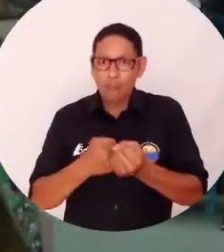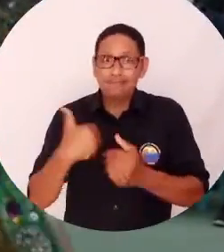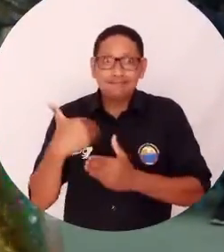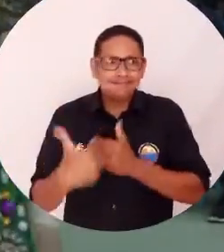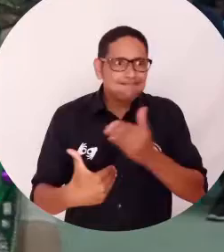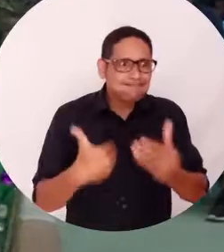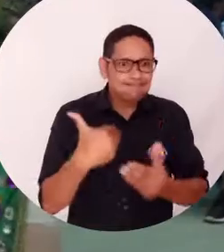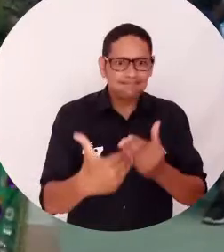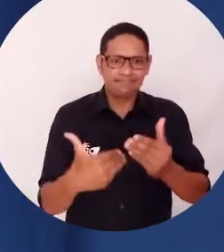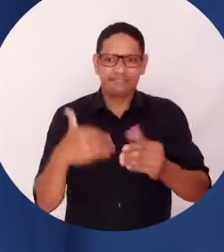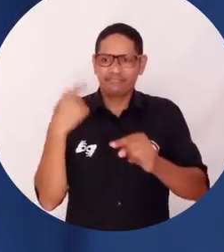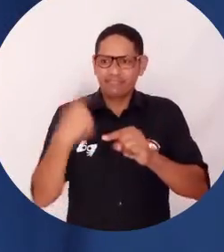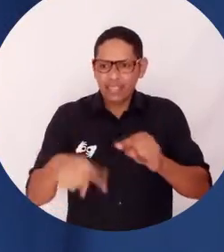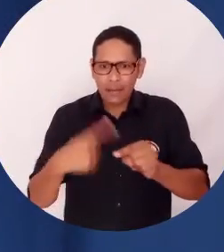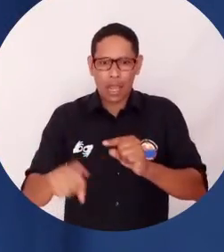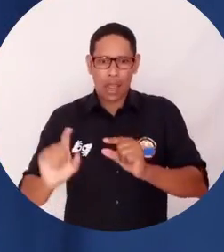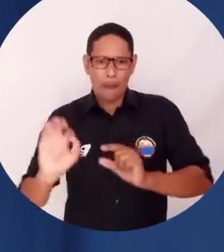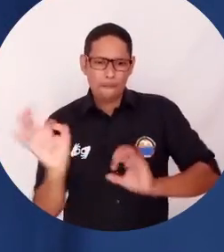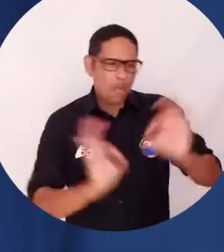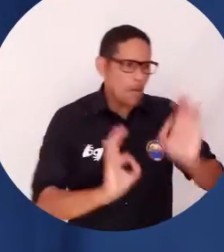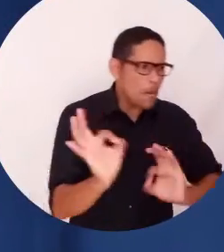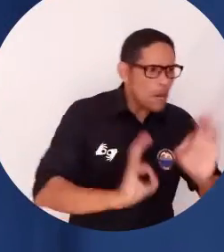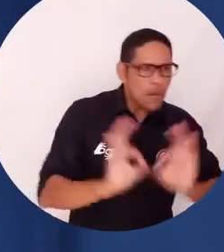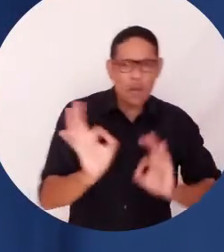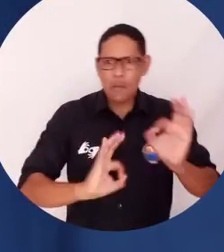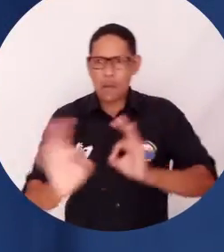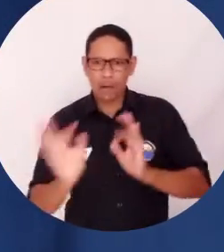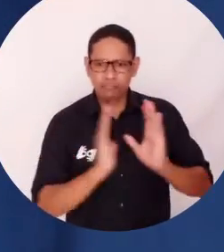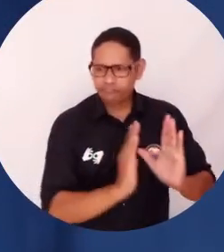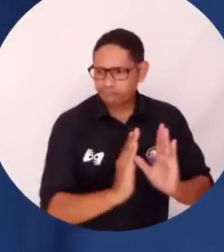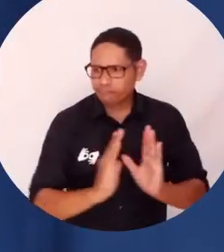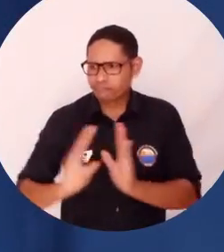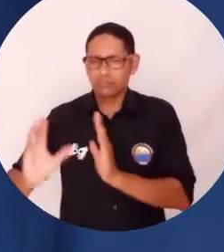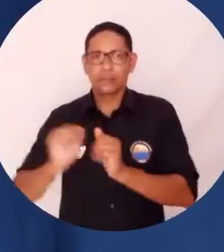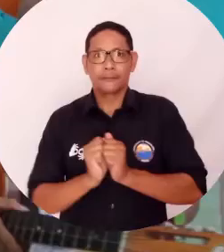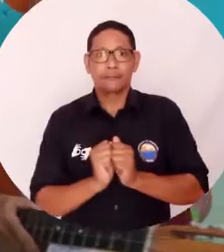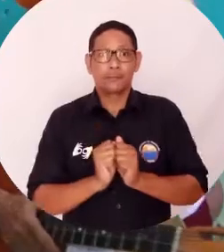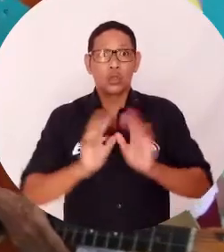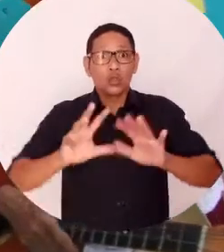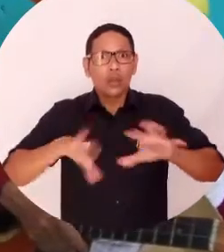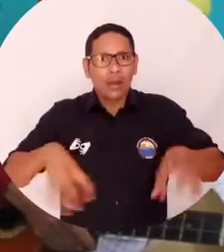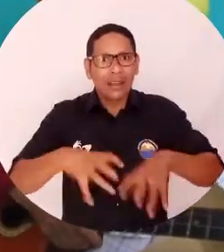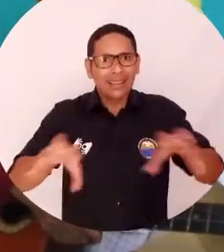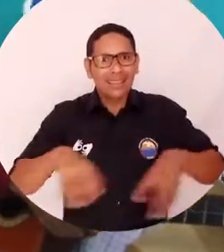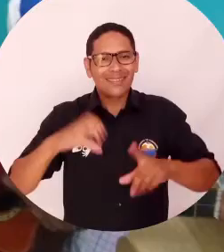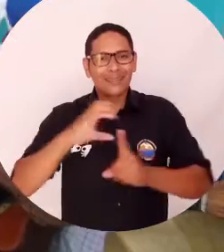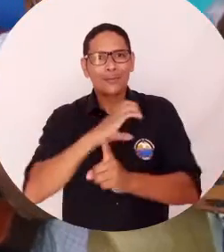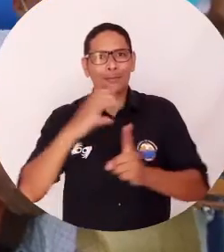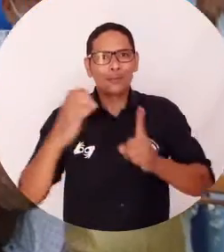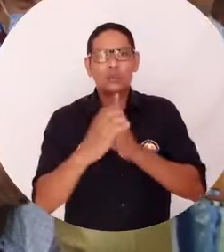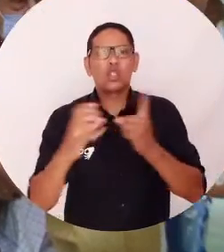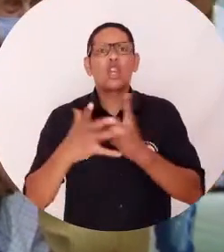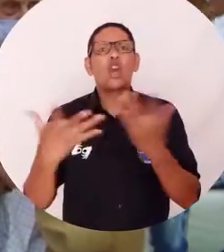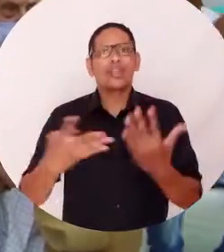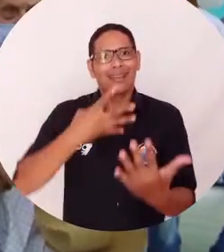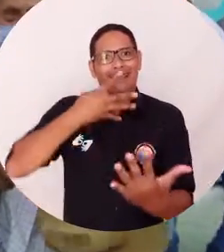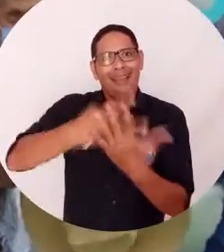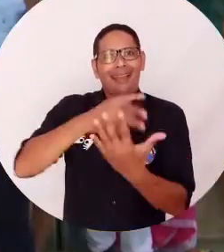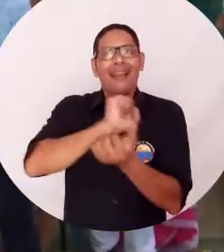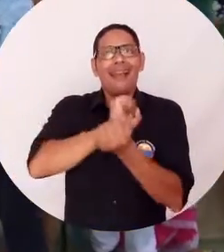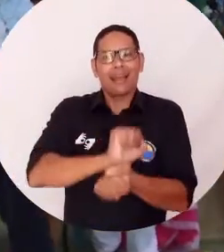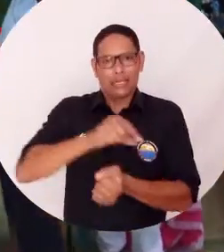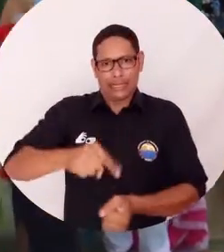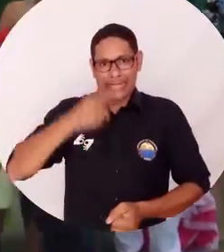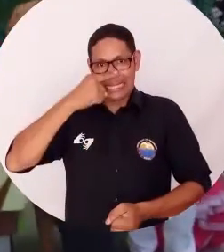proceso de lo que fue la consolidación y organización con algunos equipos que participaron. La actividad cultural realizada en la cárcel de Santa